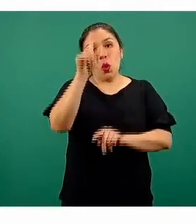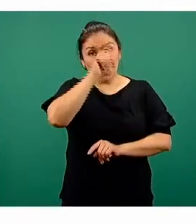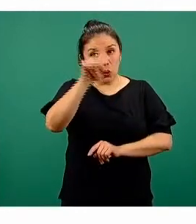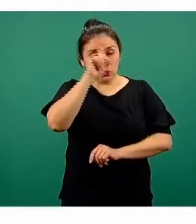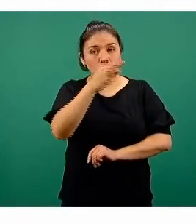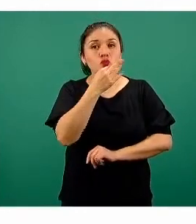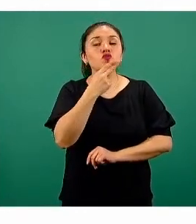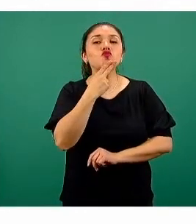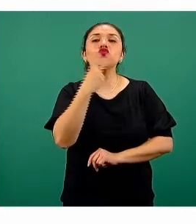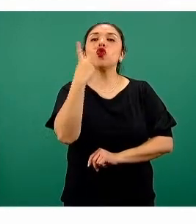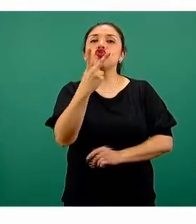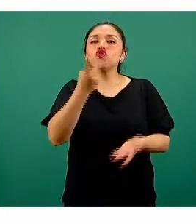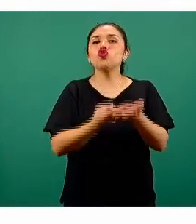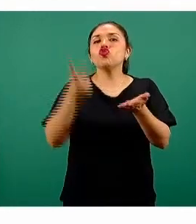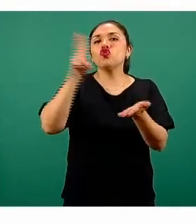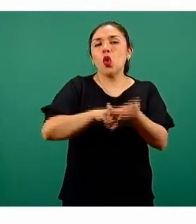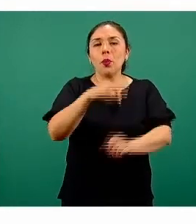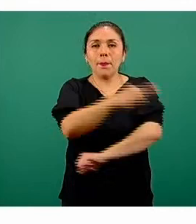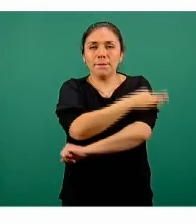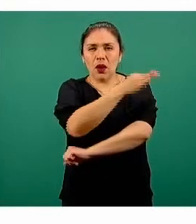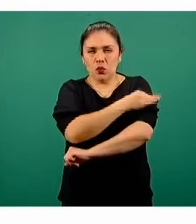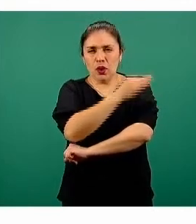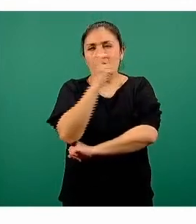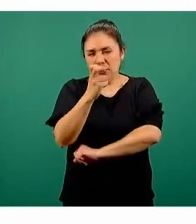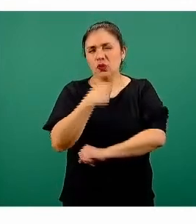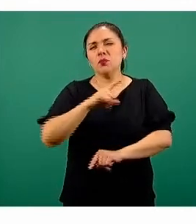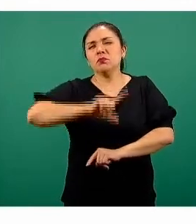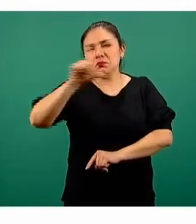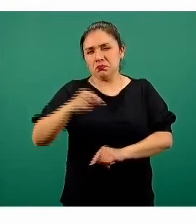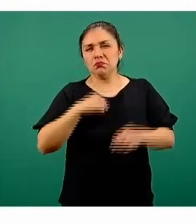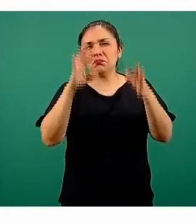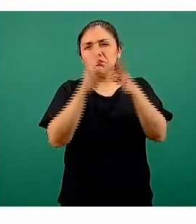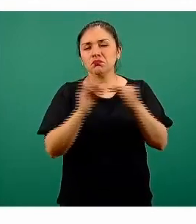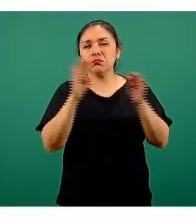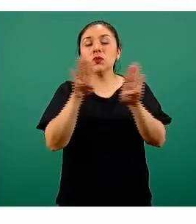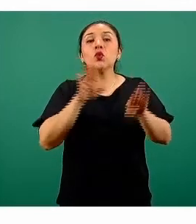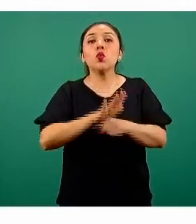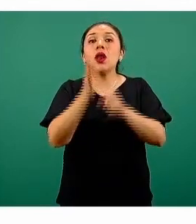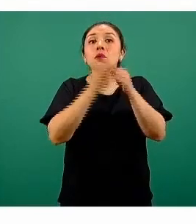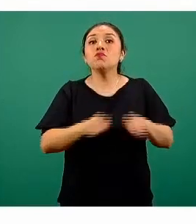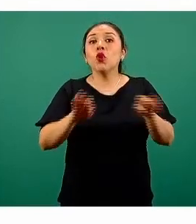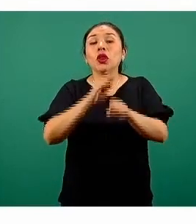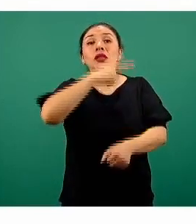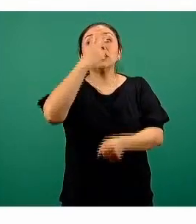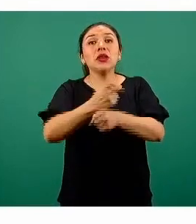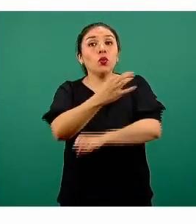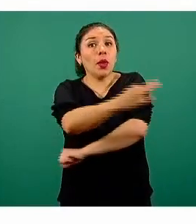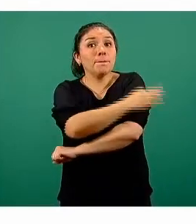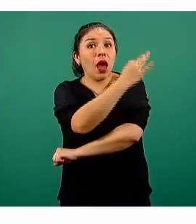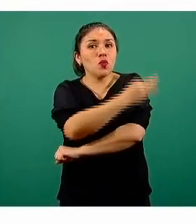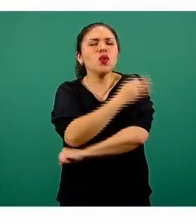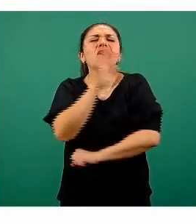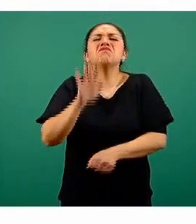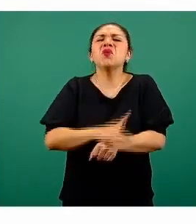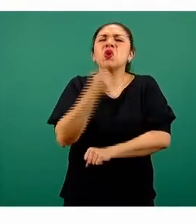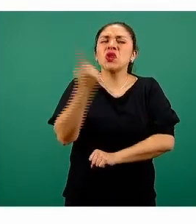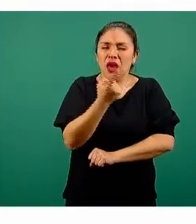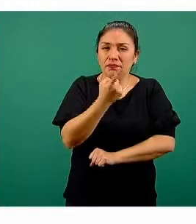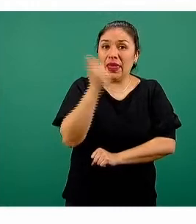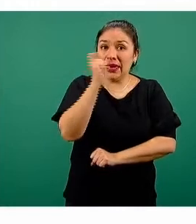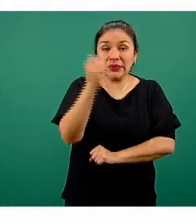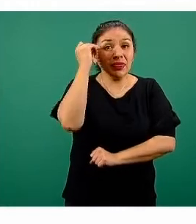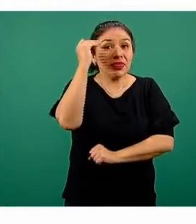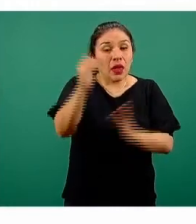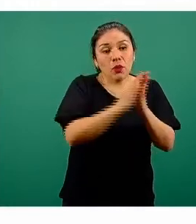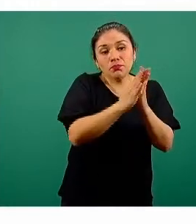en este caso es dos dosis. Vamos a comentar en un minuto la importancia de la segunda dosis y el margen de seguridad del